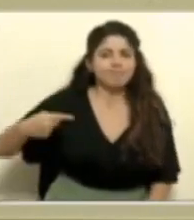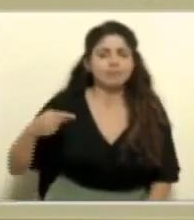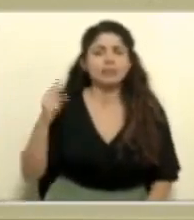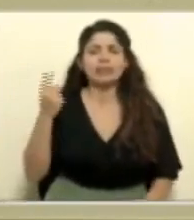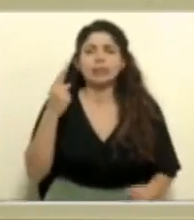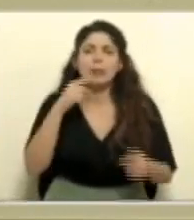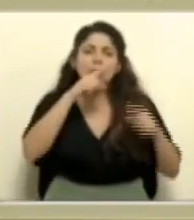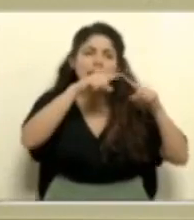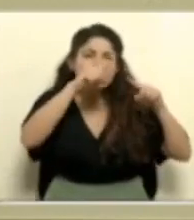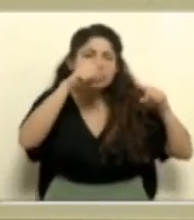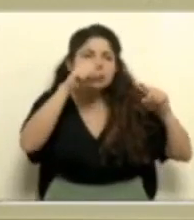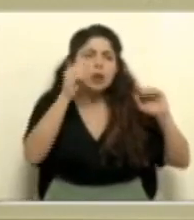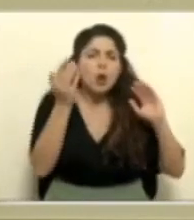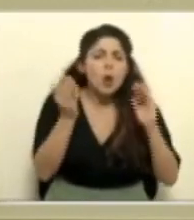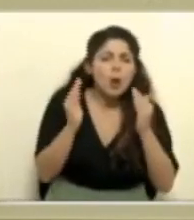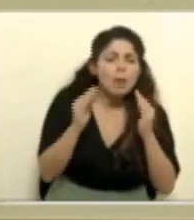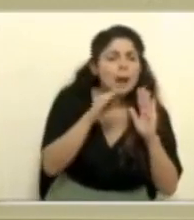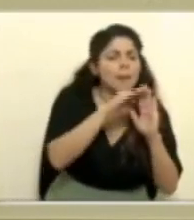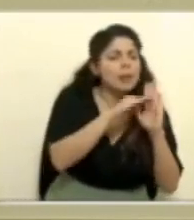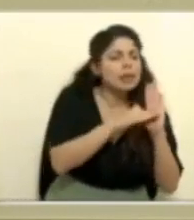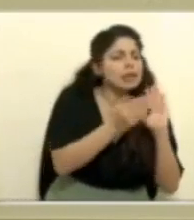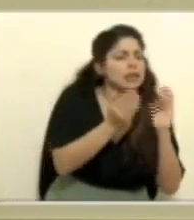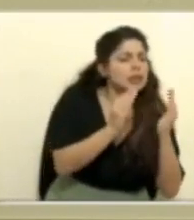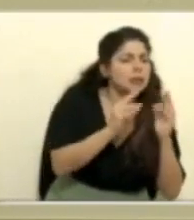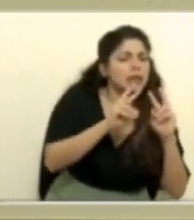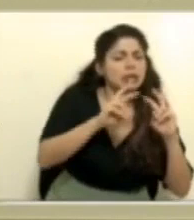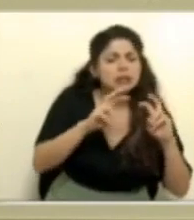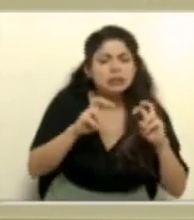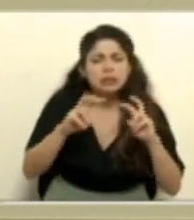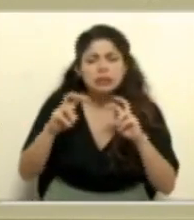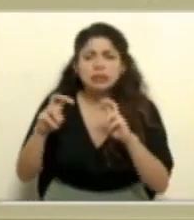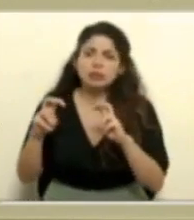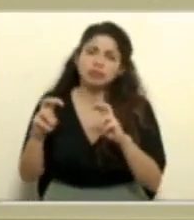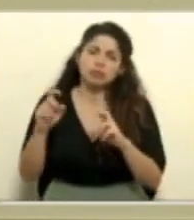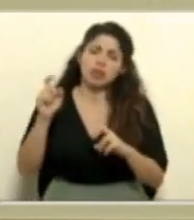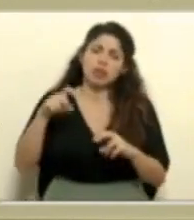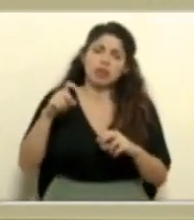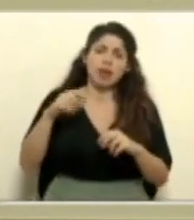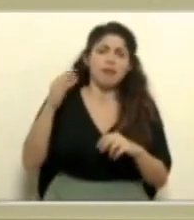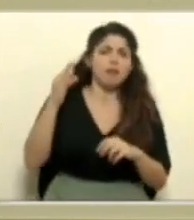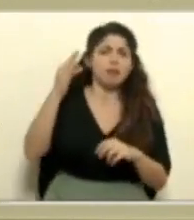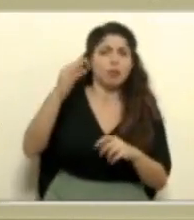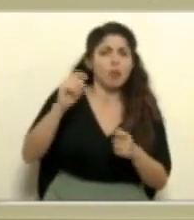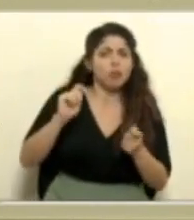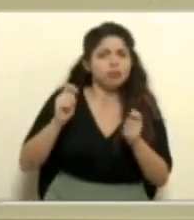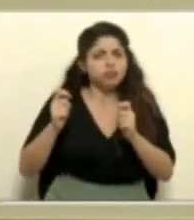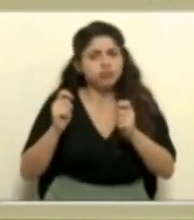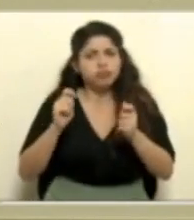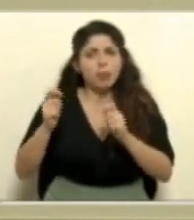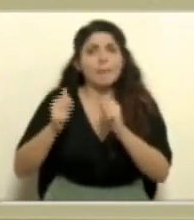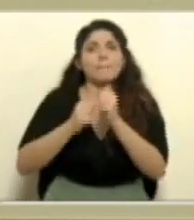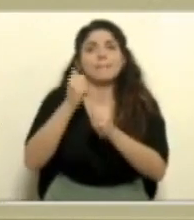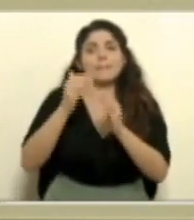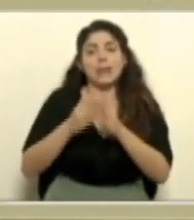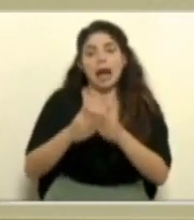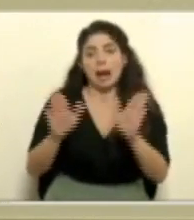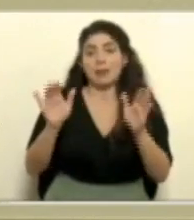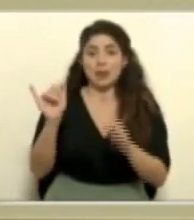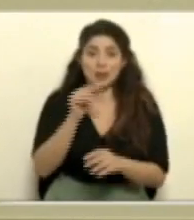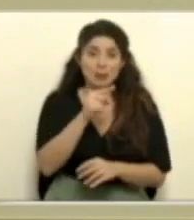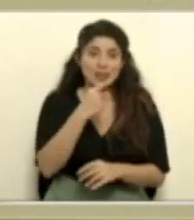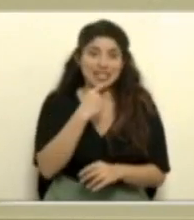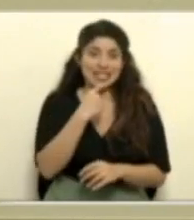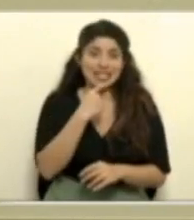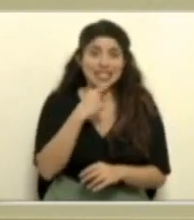comparaciones estadísticas de las medidas y es también claro que tenemos que ir evolucionando hacia una mayor apertura, lo que usted indicaba,